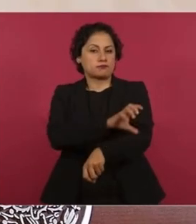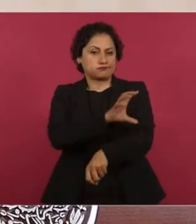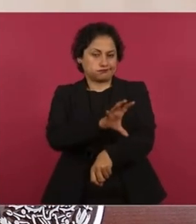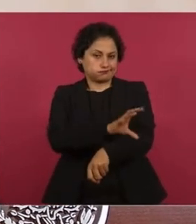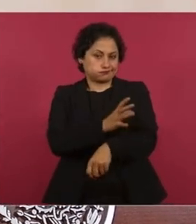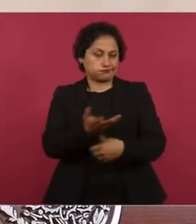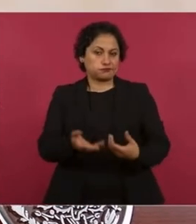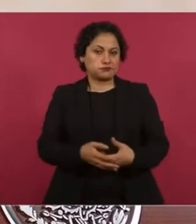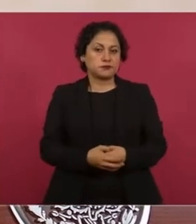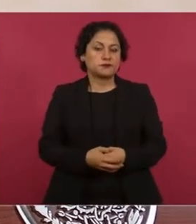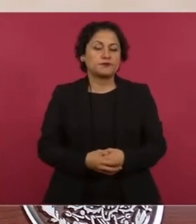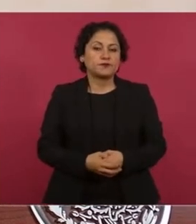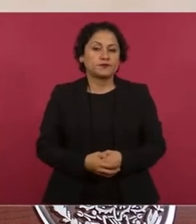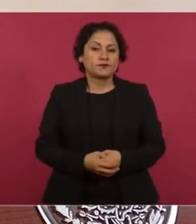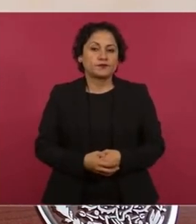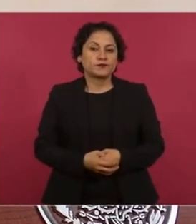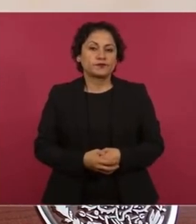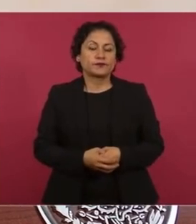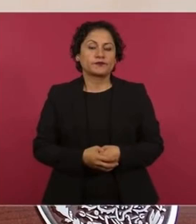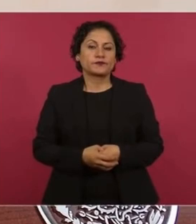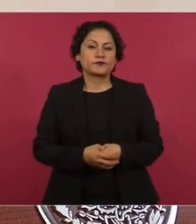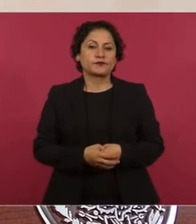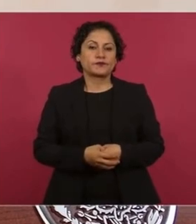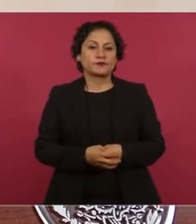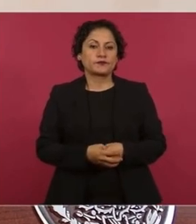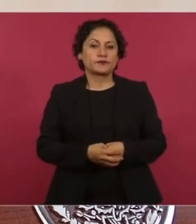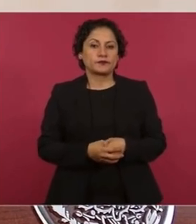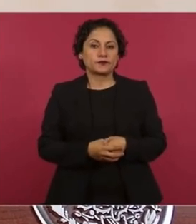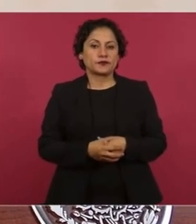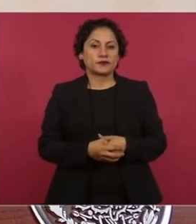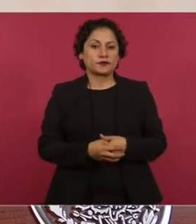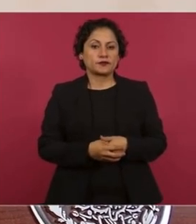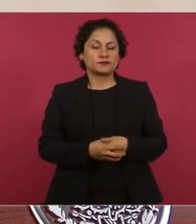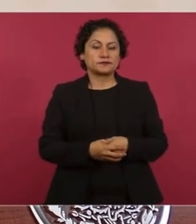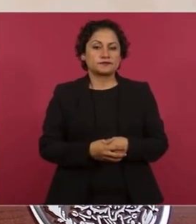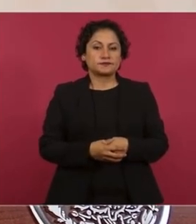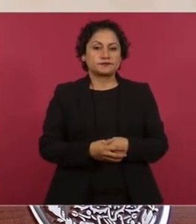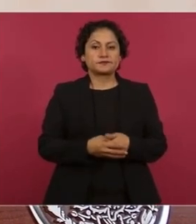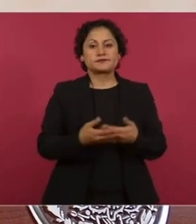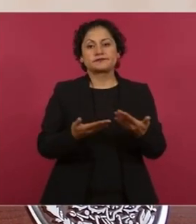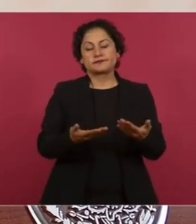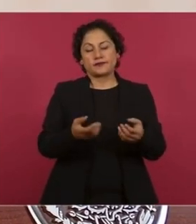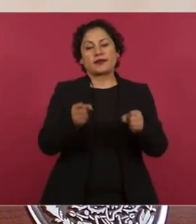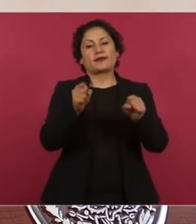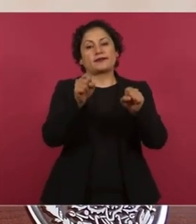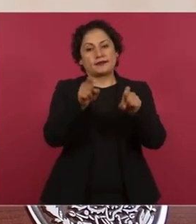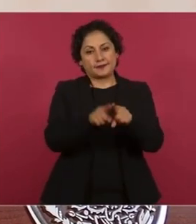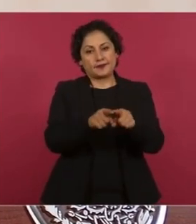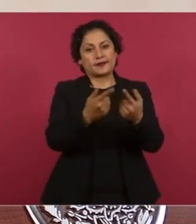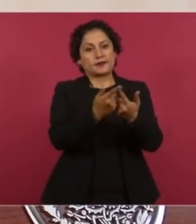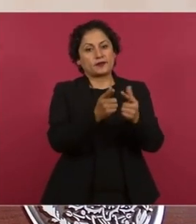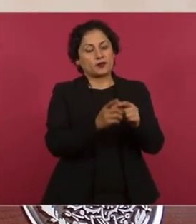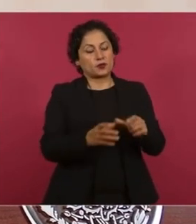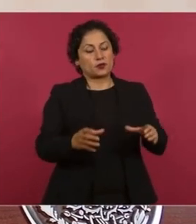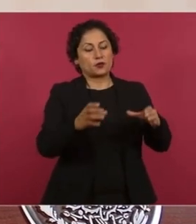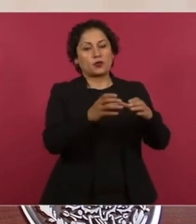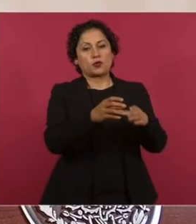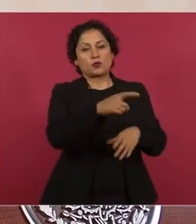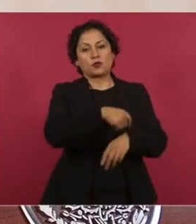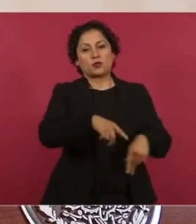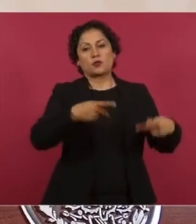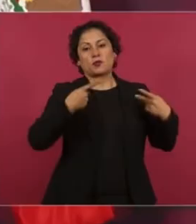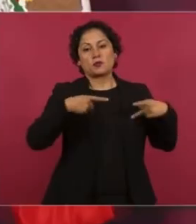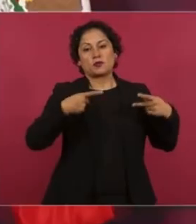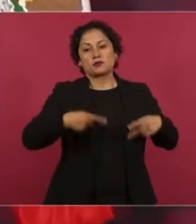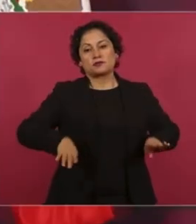como el Bloque Conservador quiere